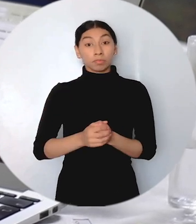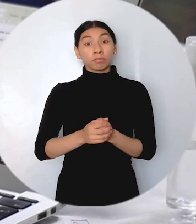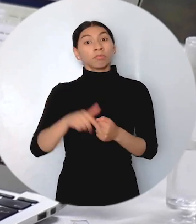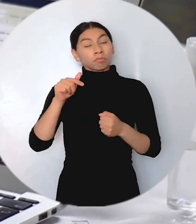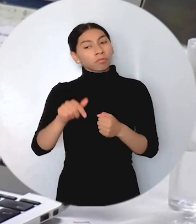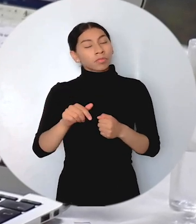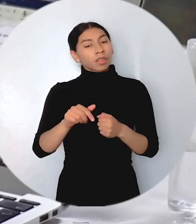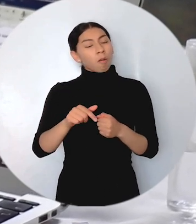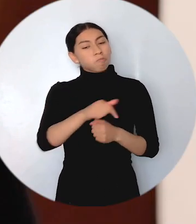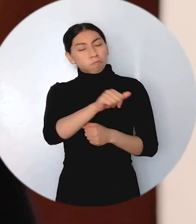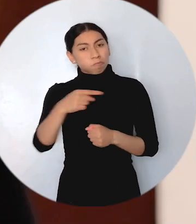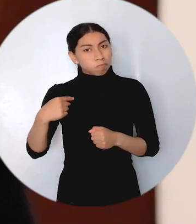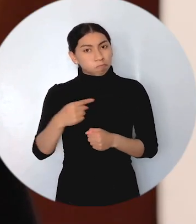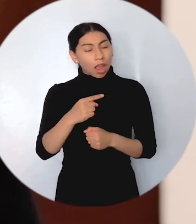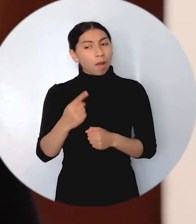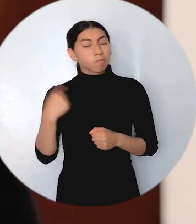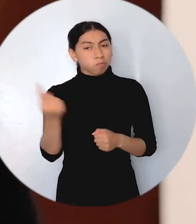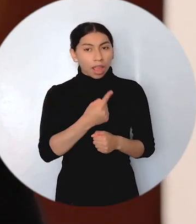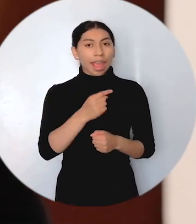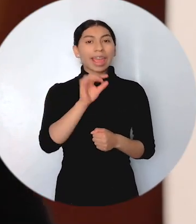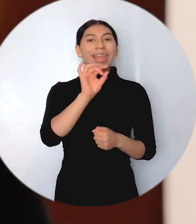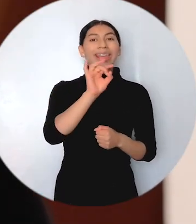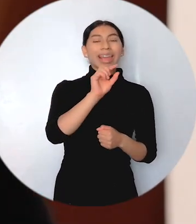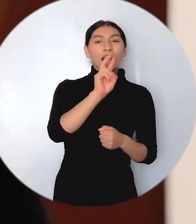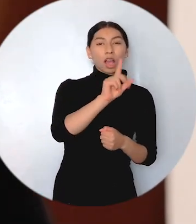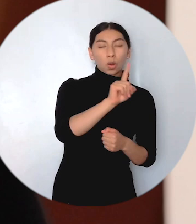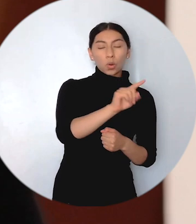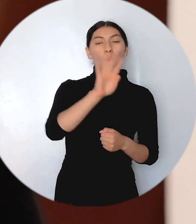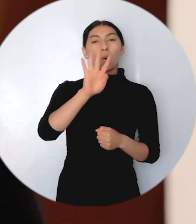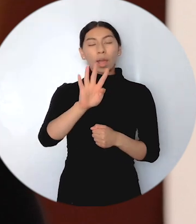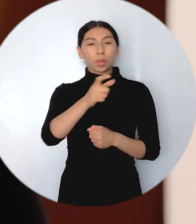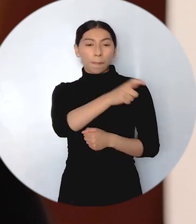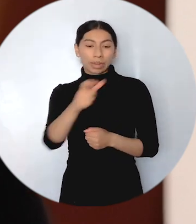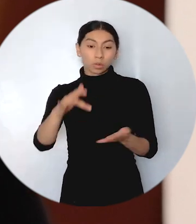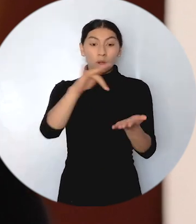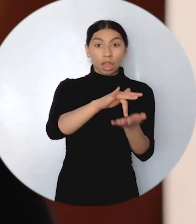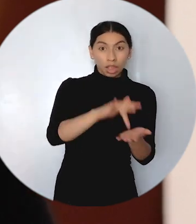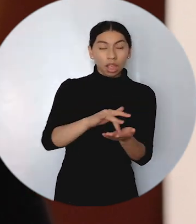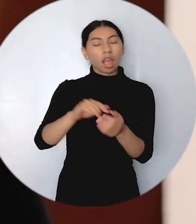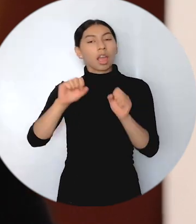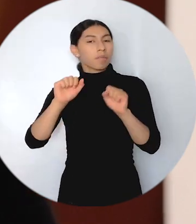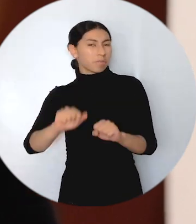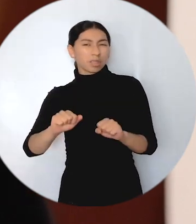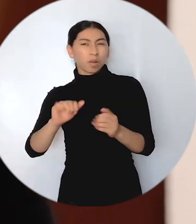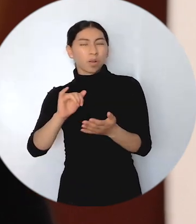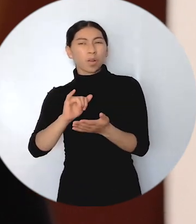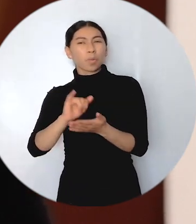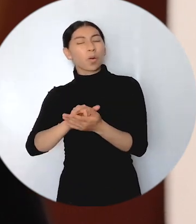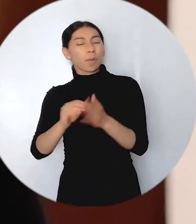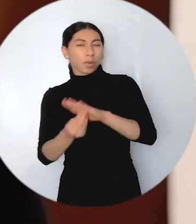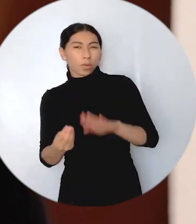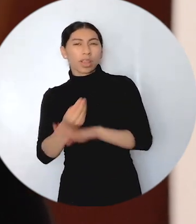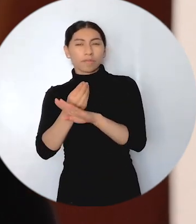Contamos con 14 miembros presenciales, esto obedece a todos los recursos logísticos que ha